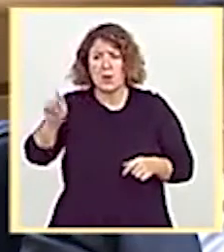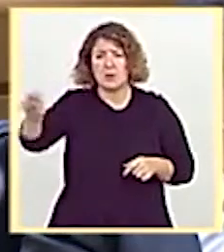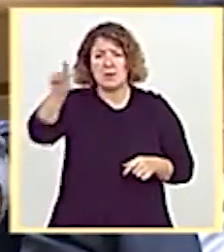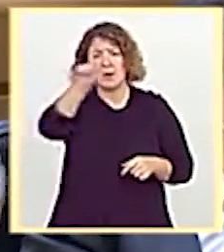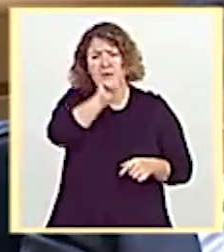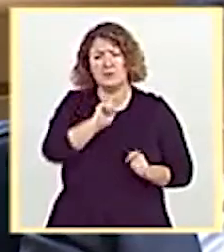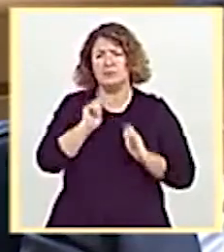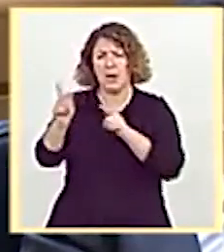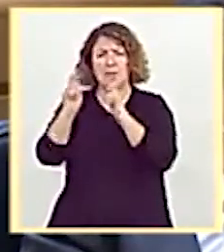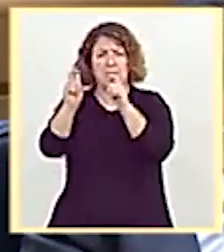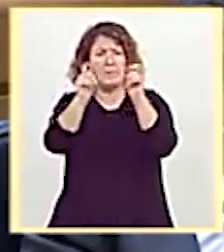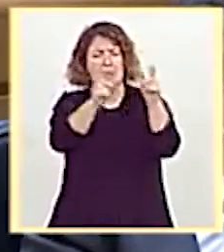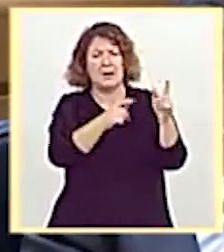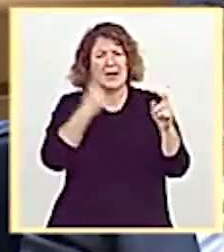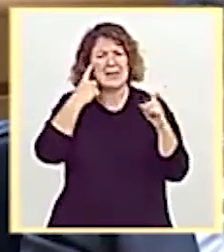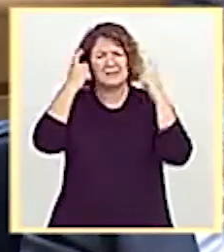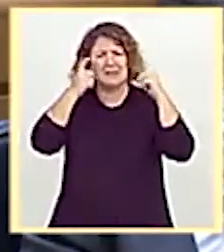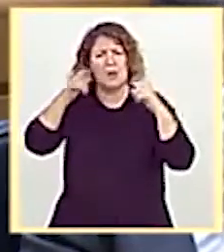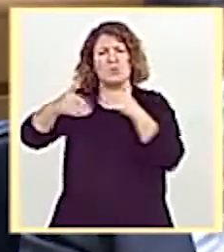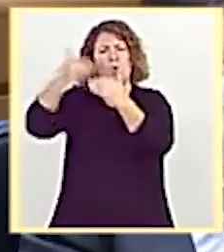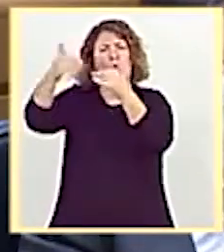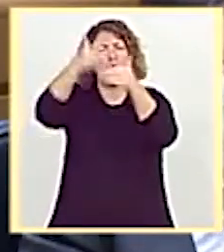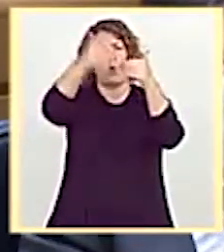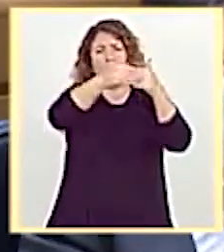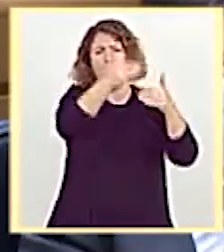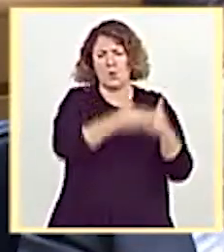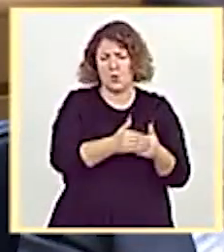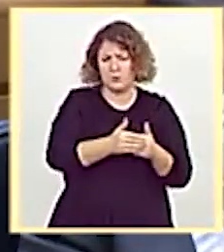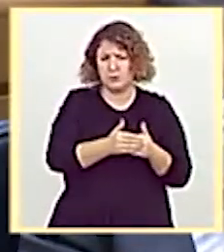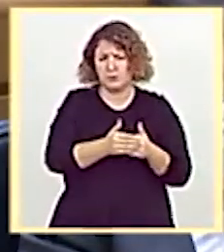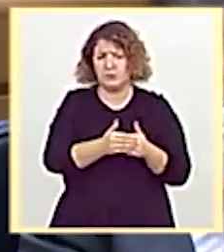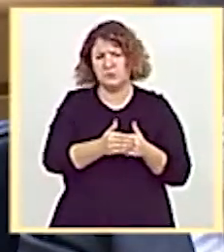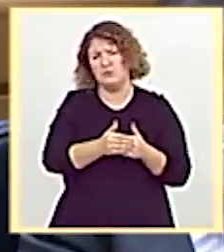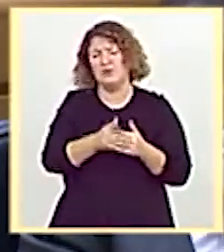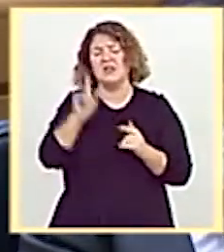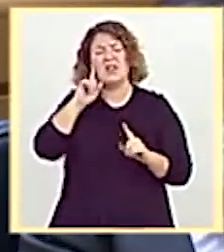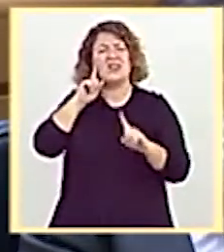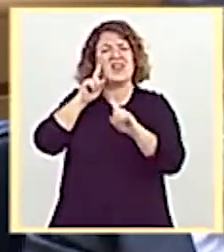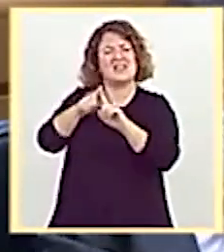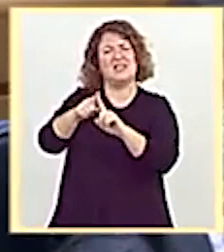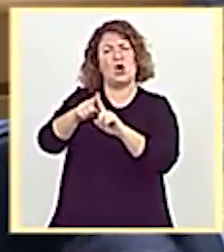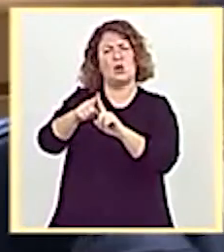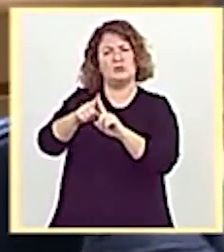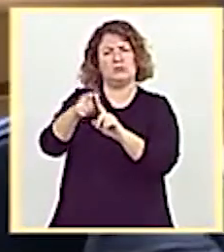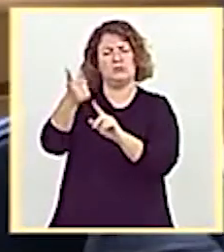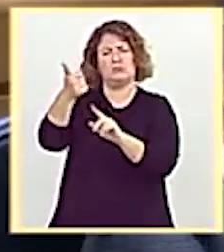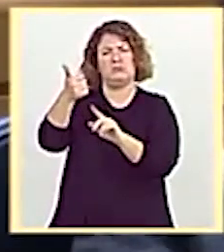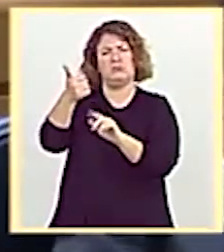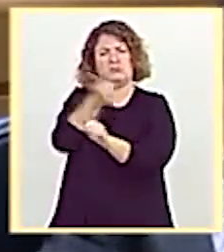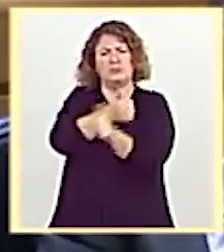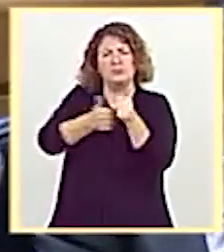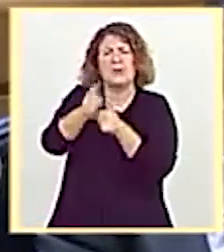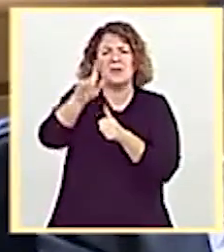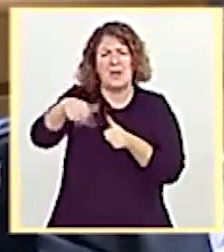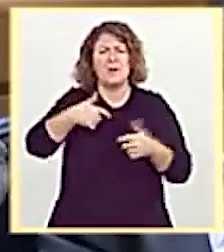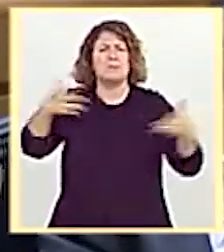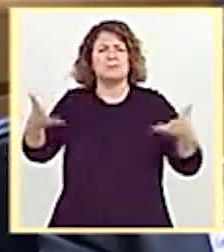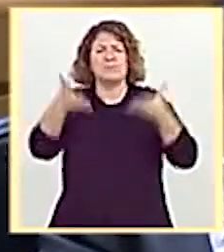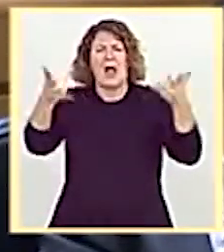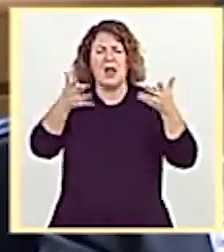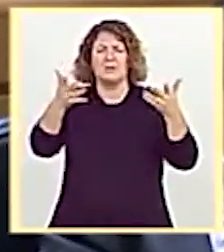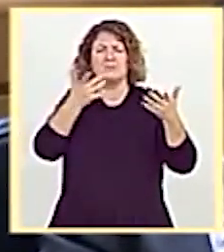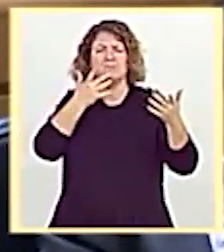con el doble objetivo de modernizar la oferta en destinos pioneros, pero también relanzar la España interior. Unos